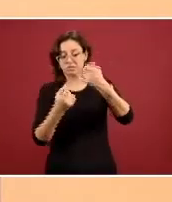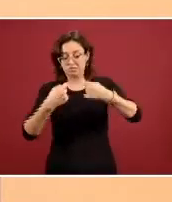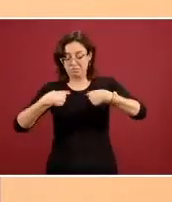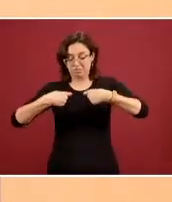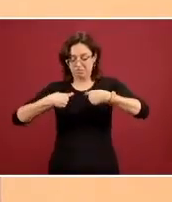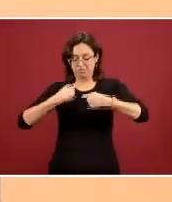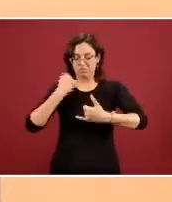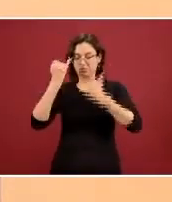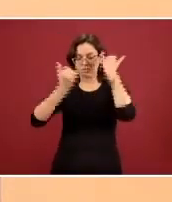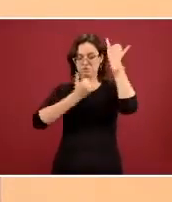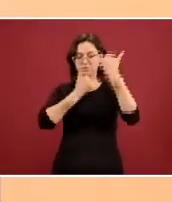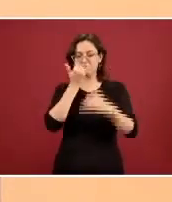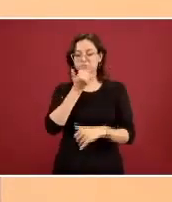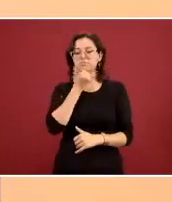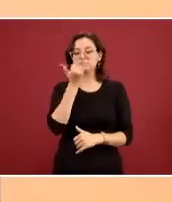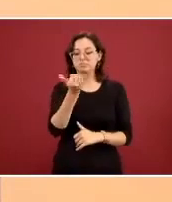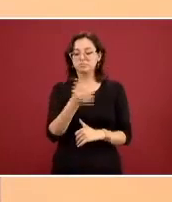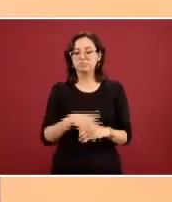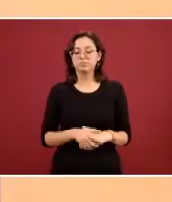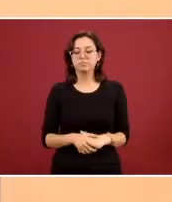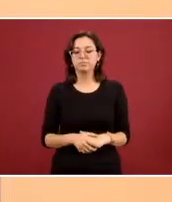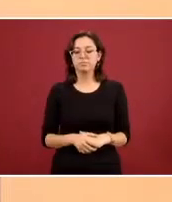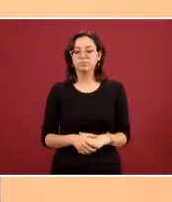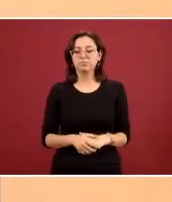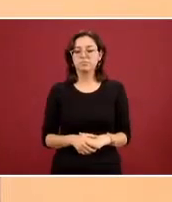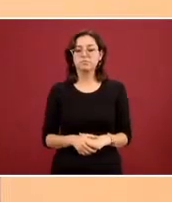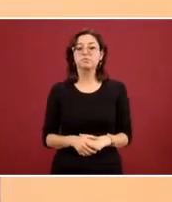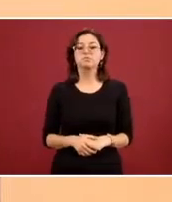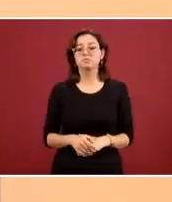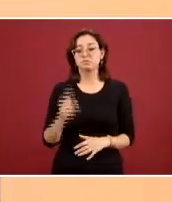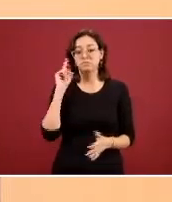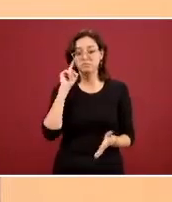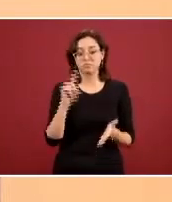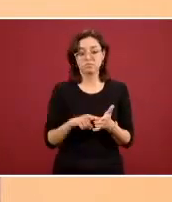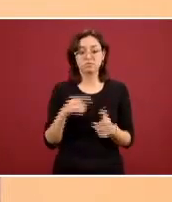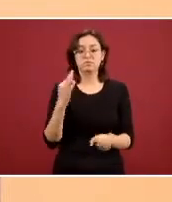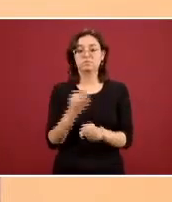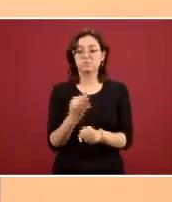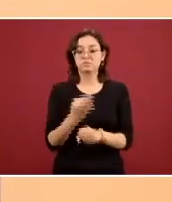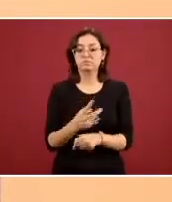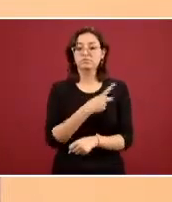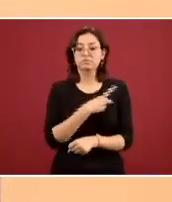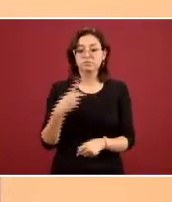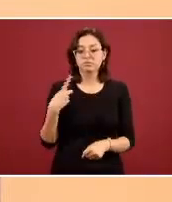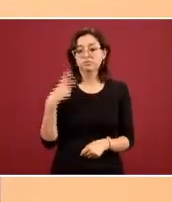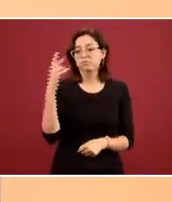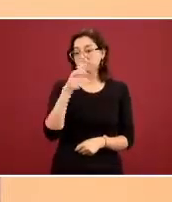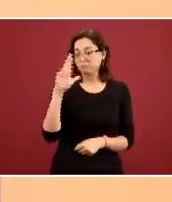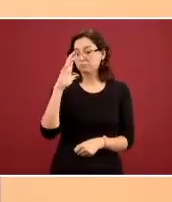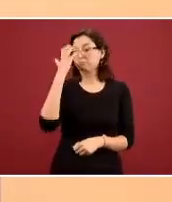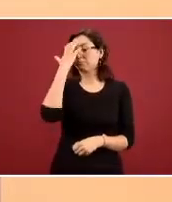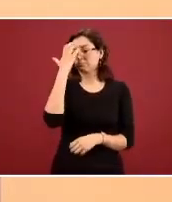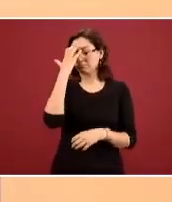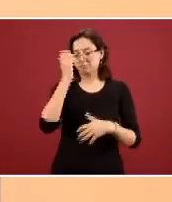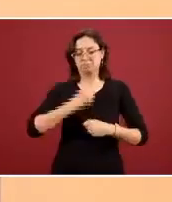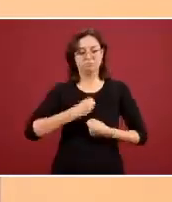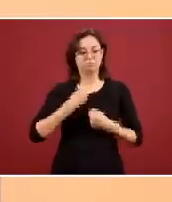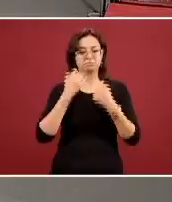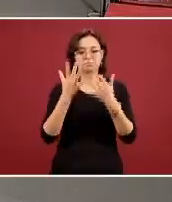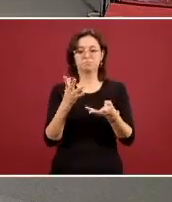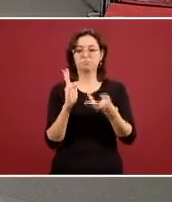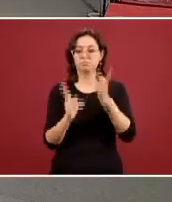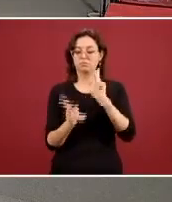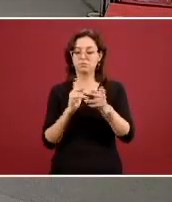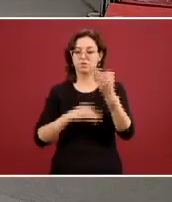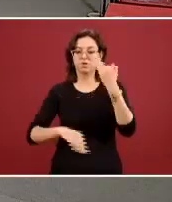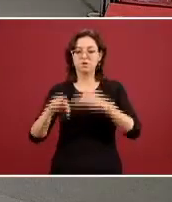autoestigma el estigma que hacemos hacia nosotros creo que es momento de que lo reconozcamos de que podamos hablar de esto y busquemos todas las vías de